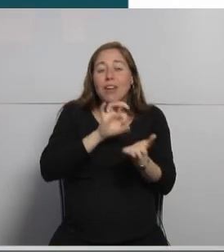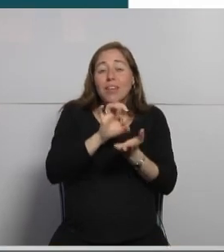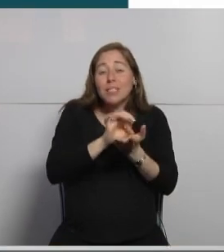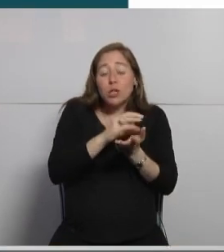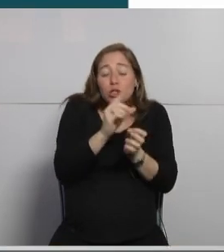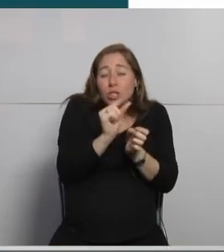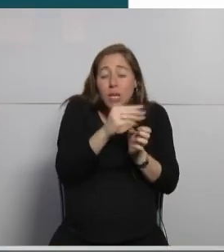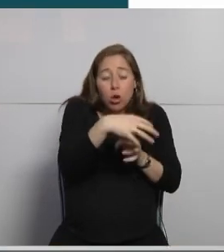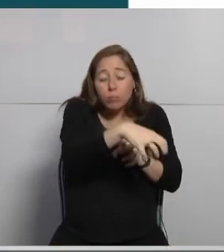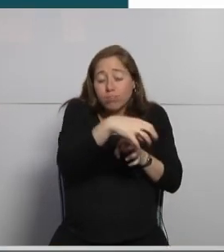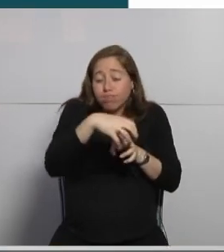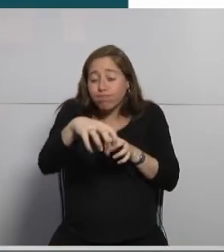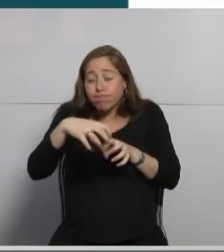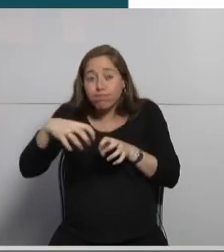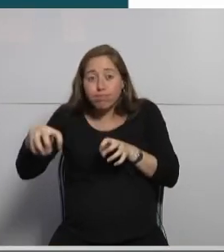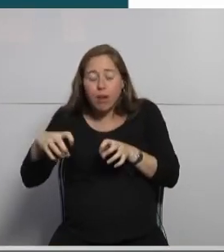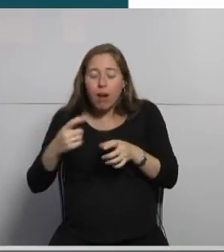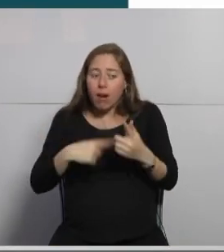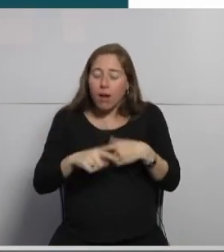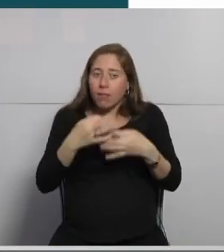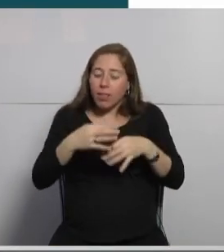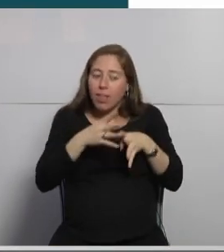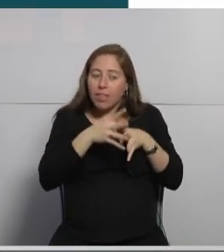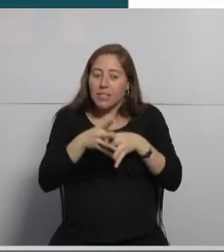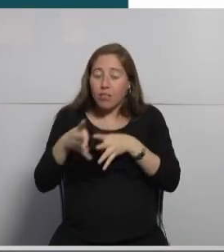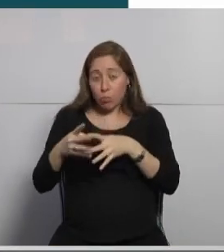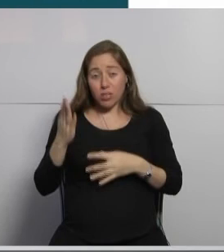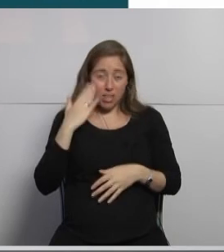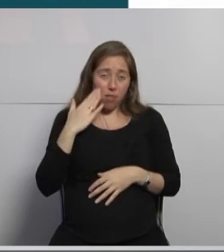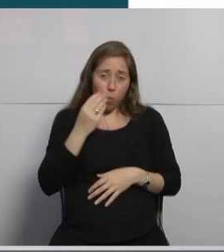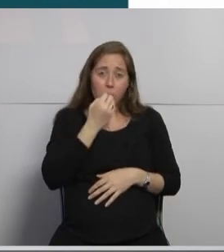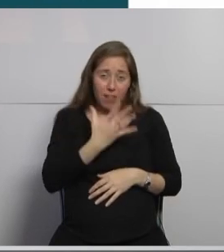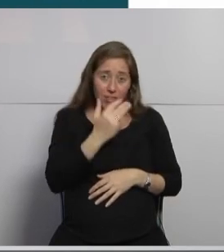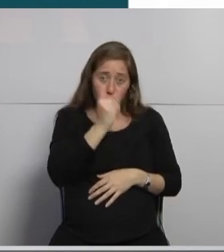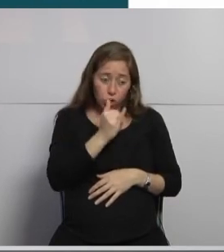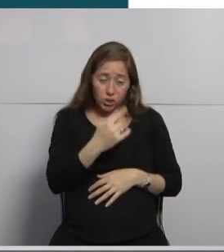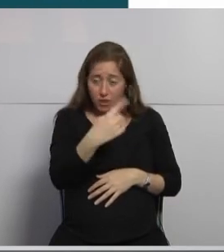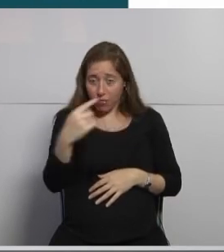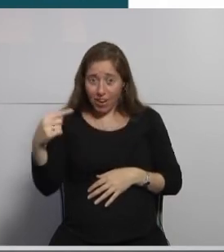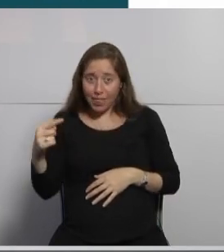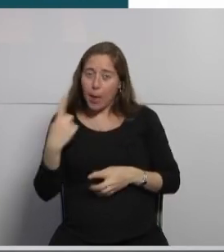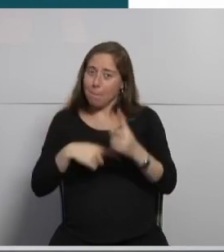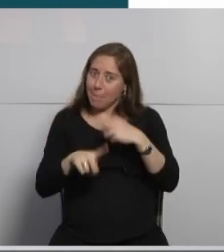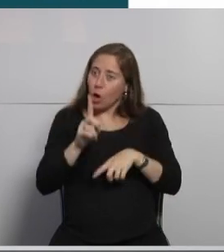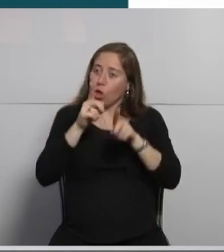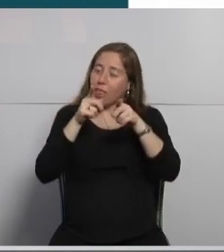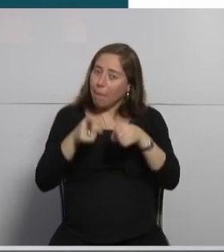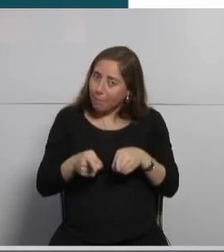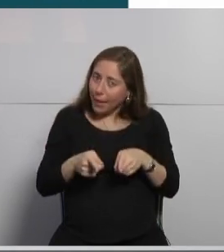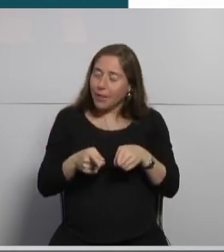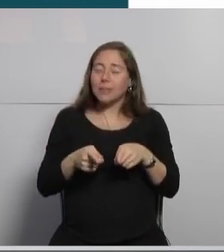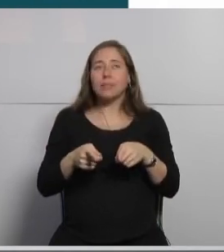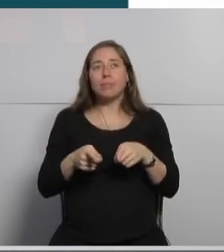mundo de microservicios donde sabemos las ventajas que trae pero a la vez tiene algunas